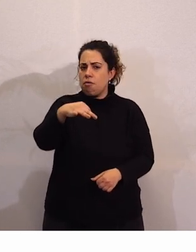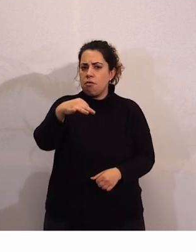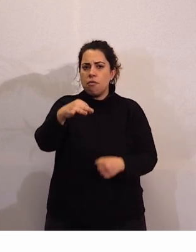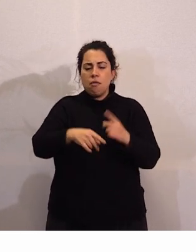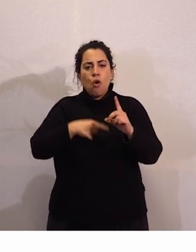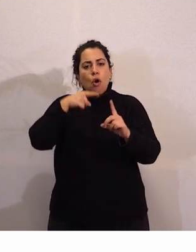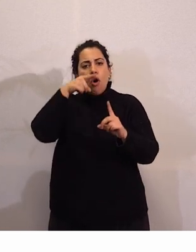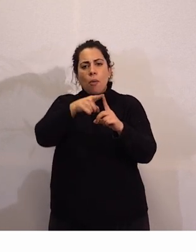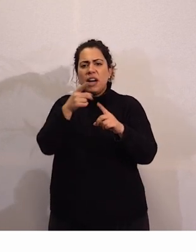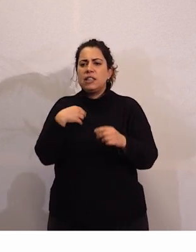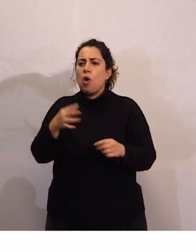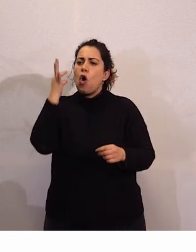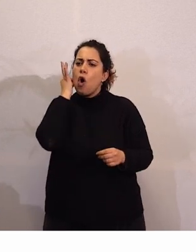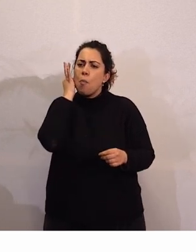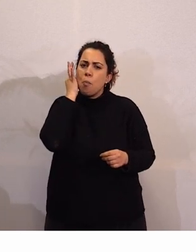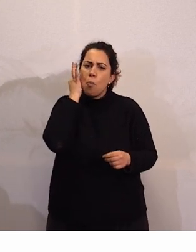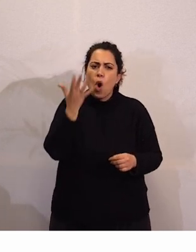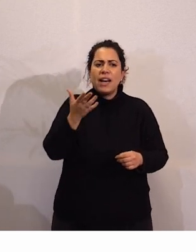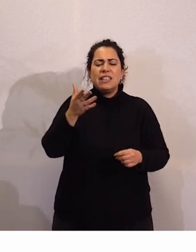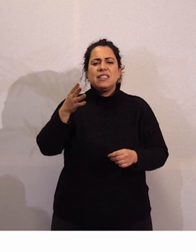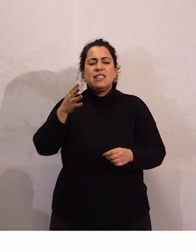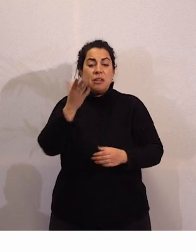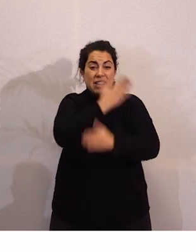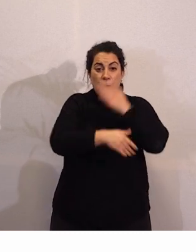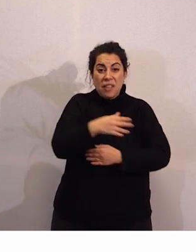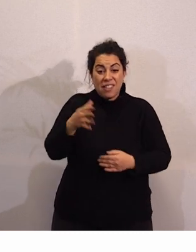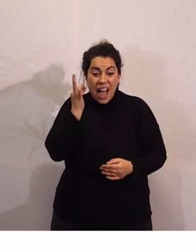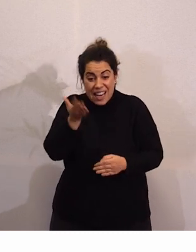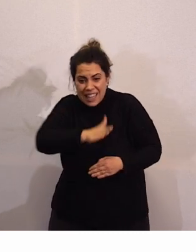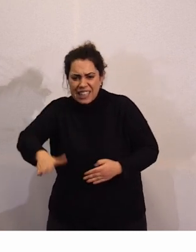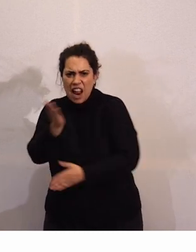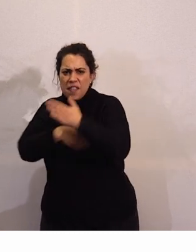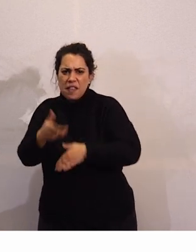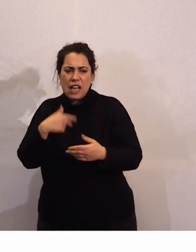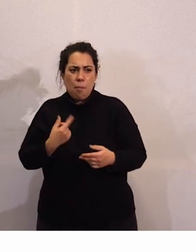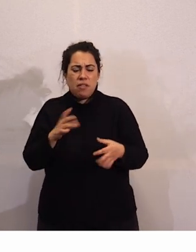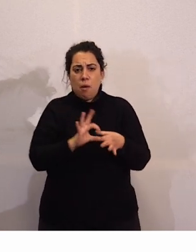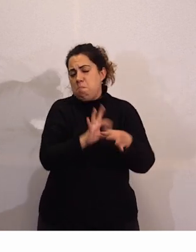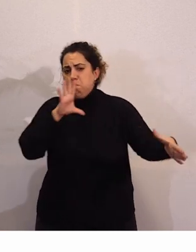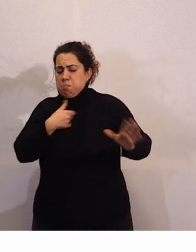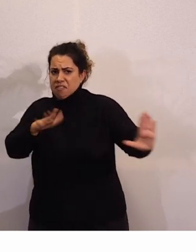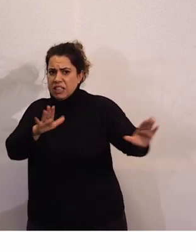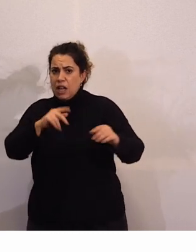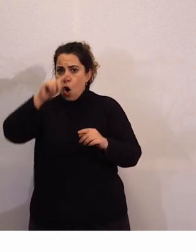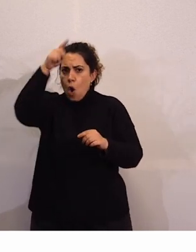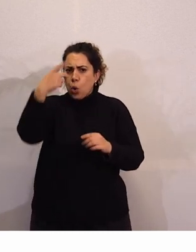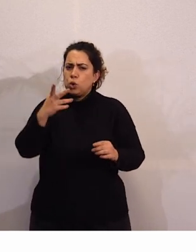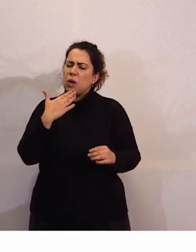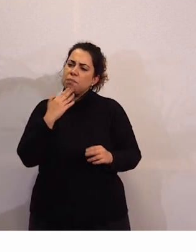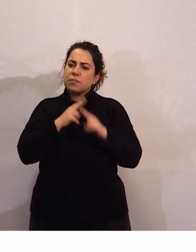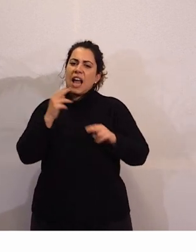a mujeres y niñas con discapacidad de esta cultura asesina de esta cultura